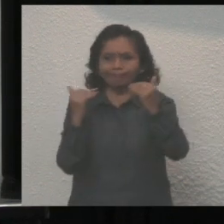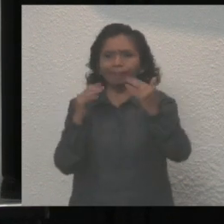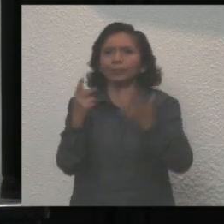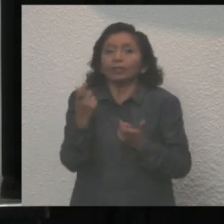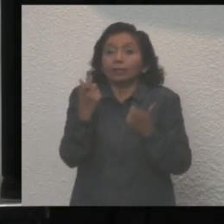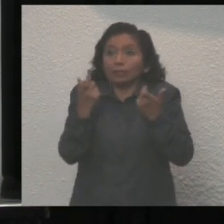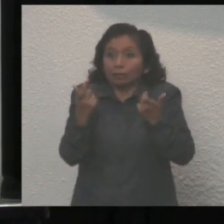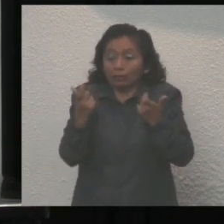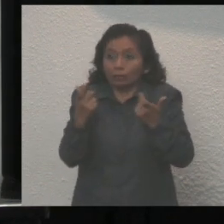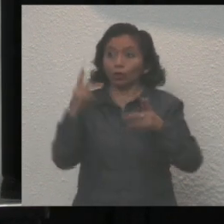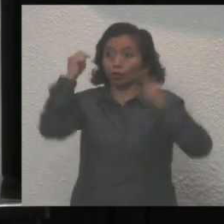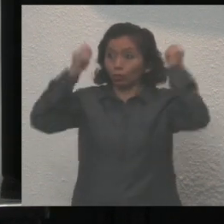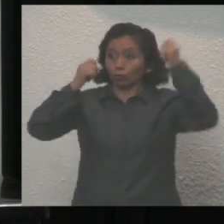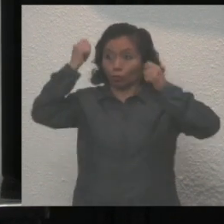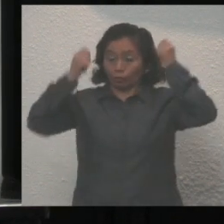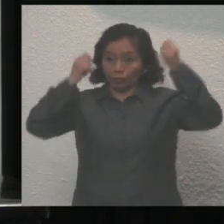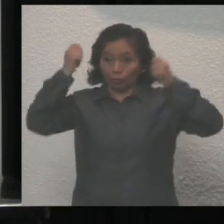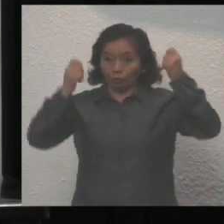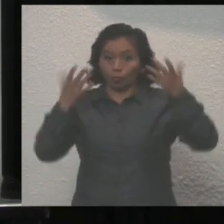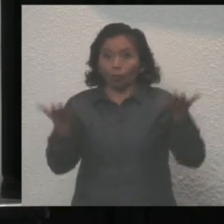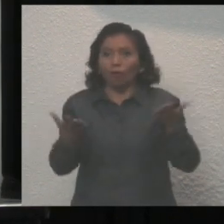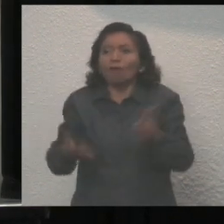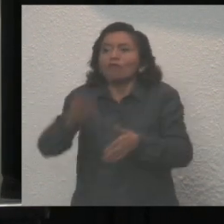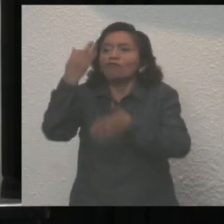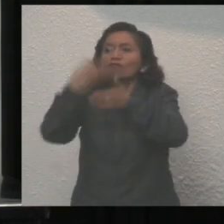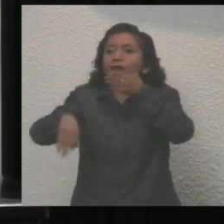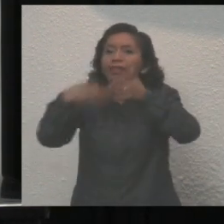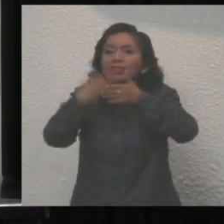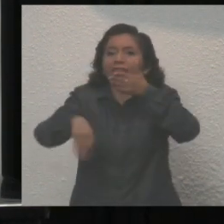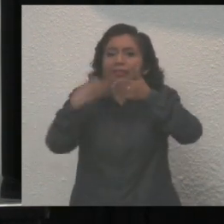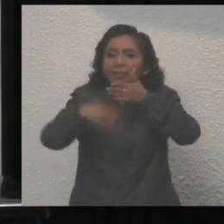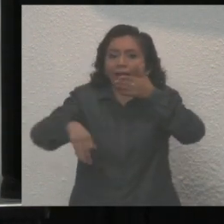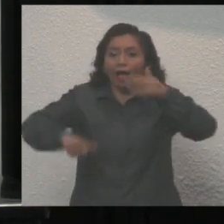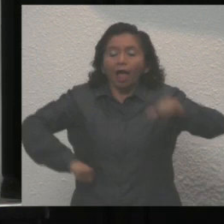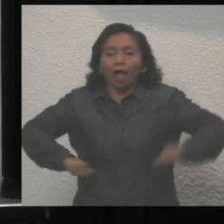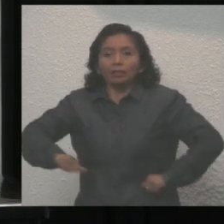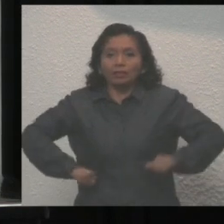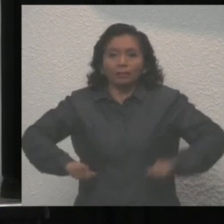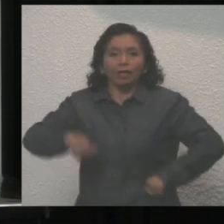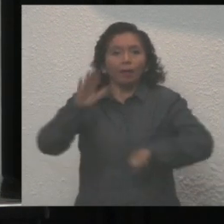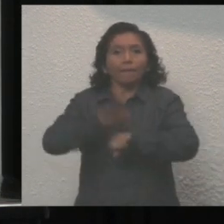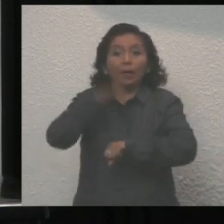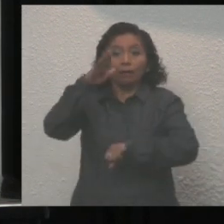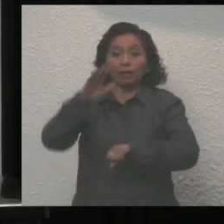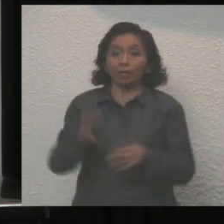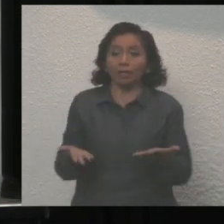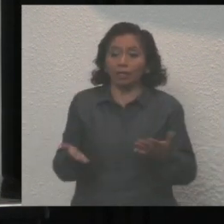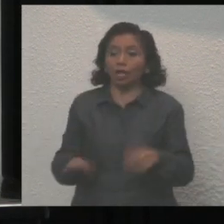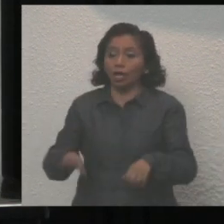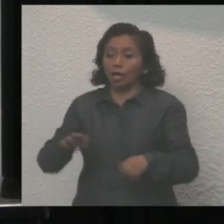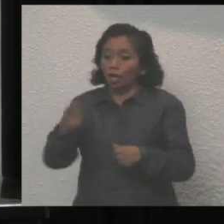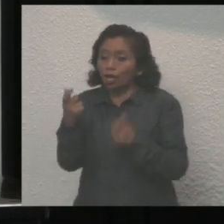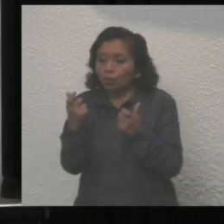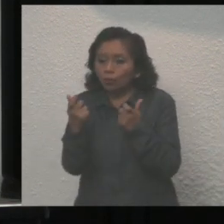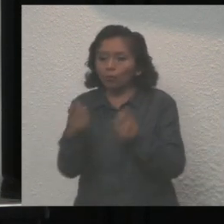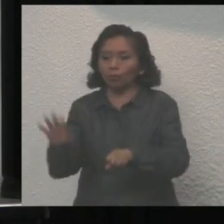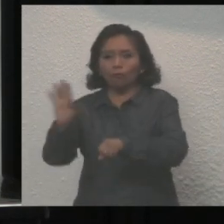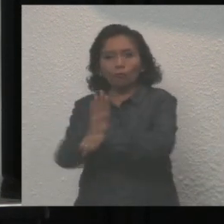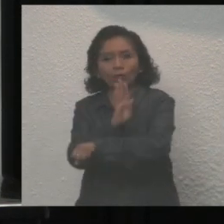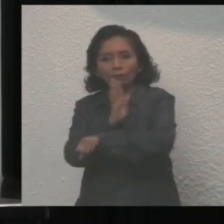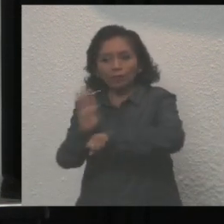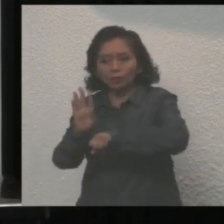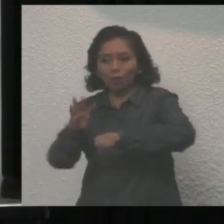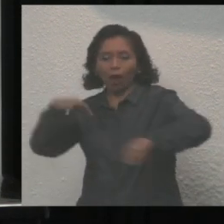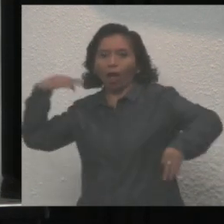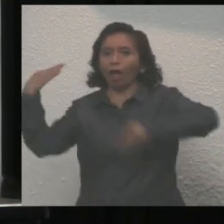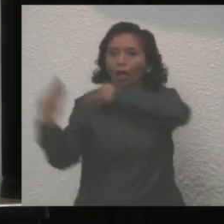que genera el turismo. Nos falta hacer más para que los beneficios económicos lleguen a toda la población de